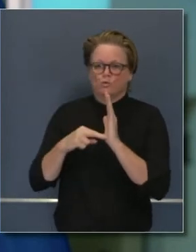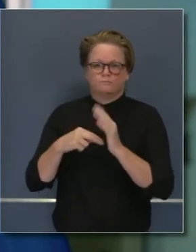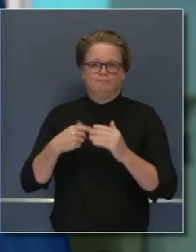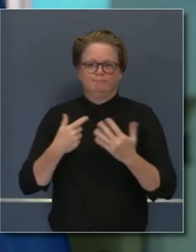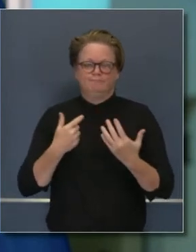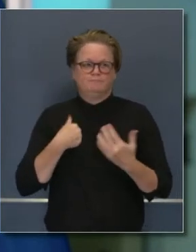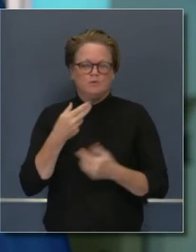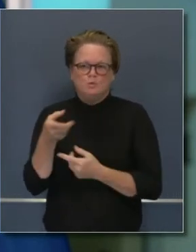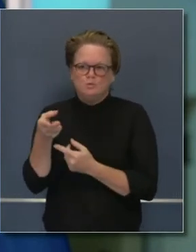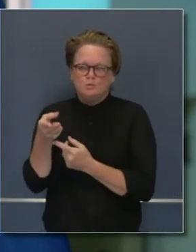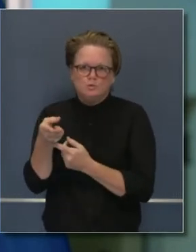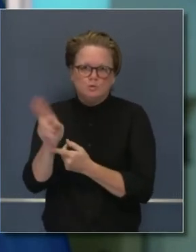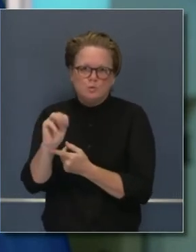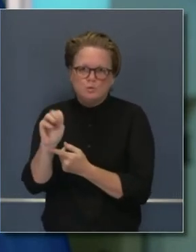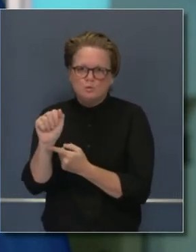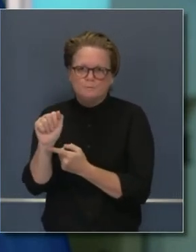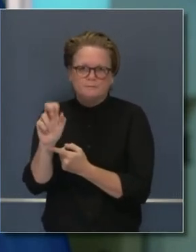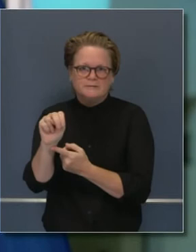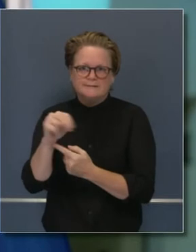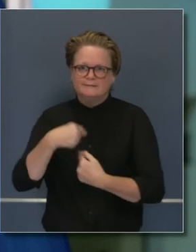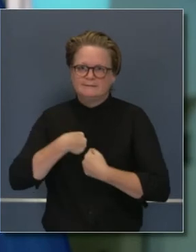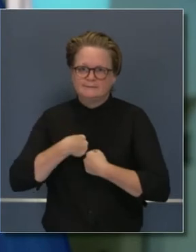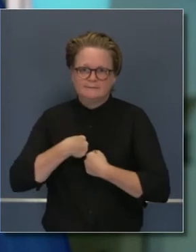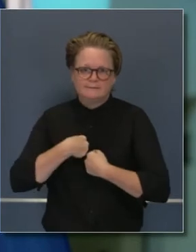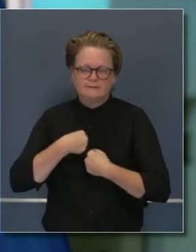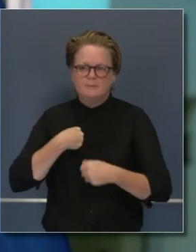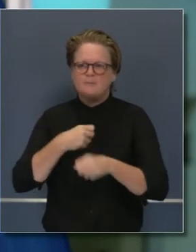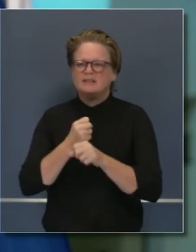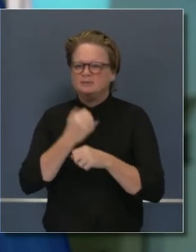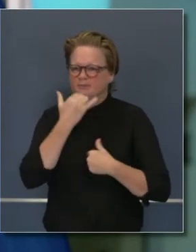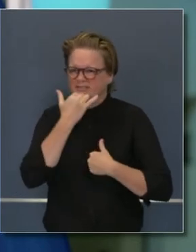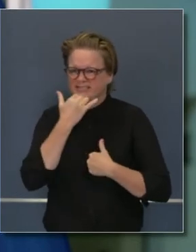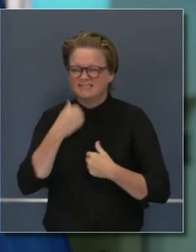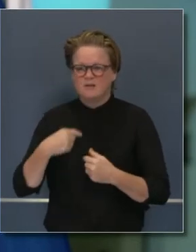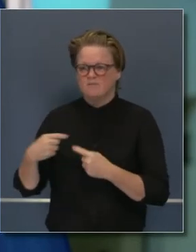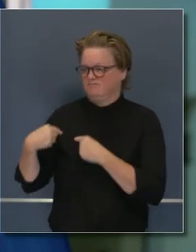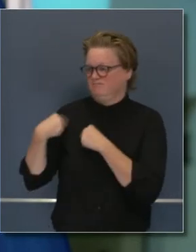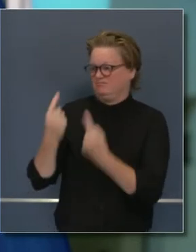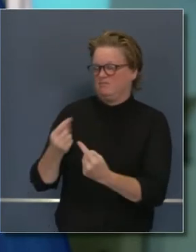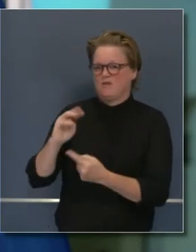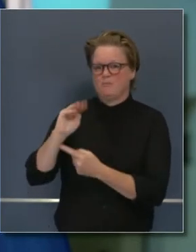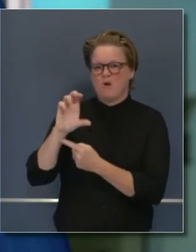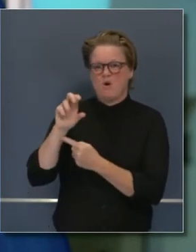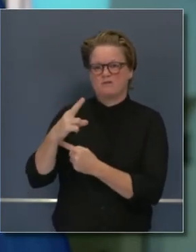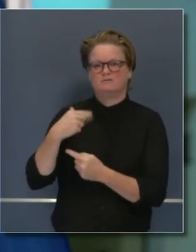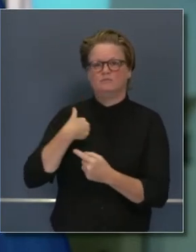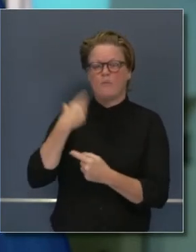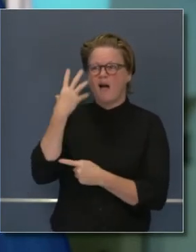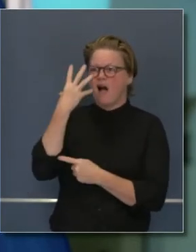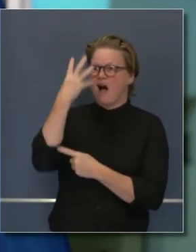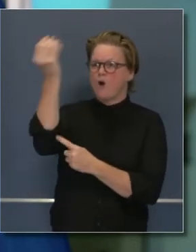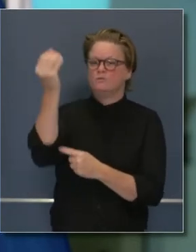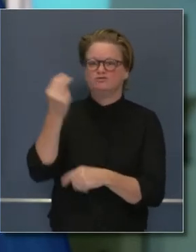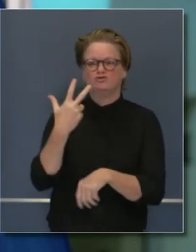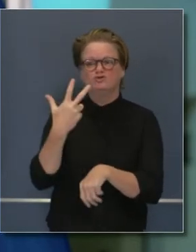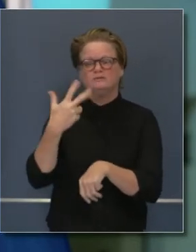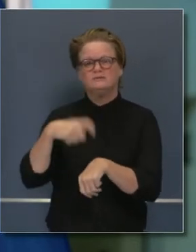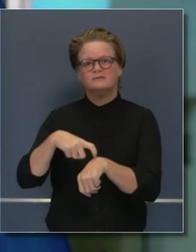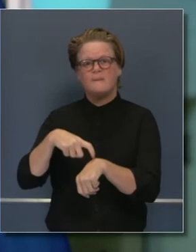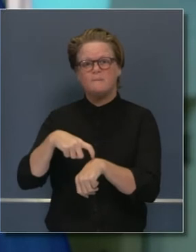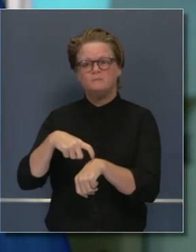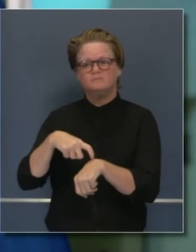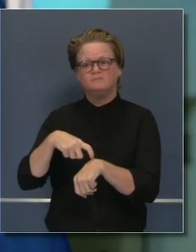humanos. A veces nos falta un poco. Yo sé que han sido tres veces.